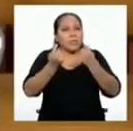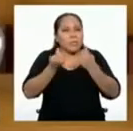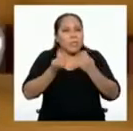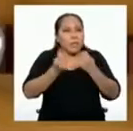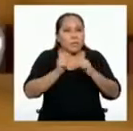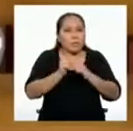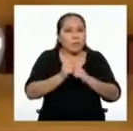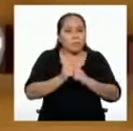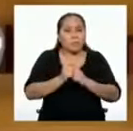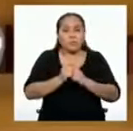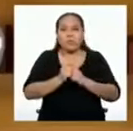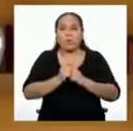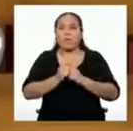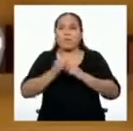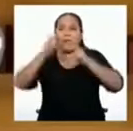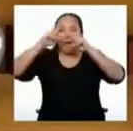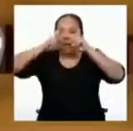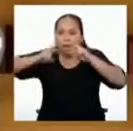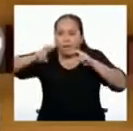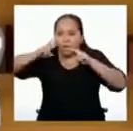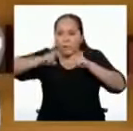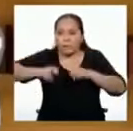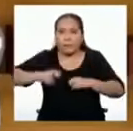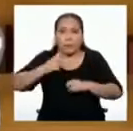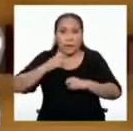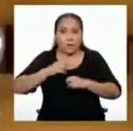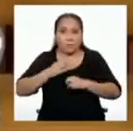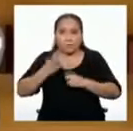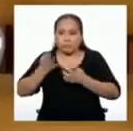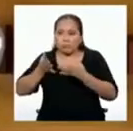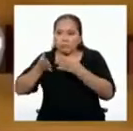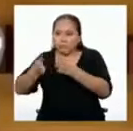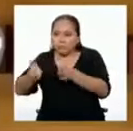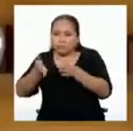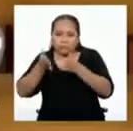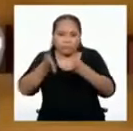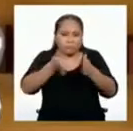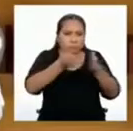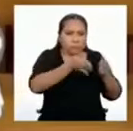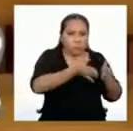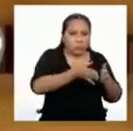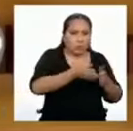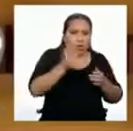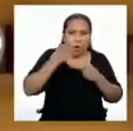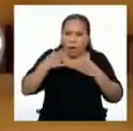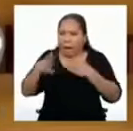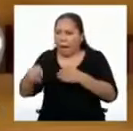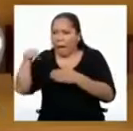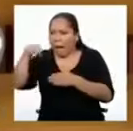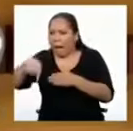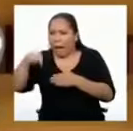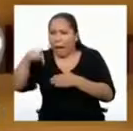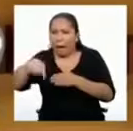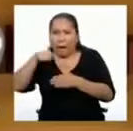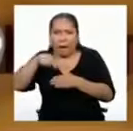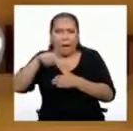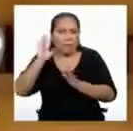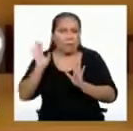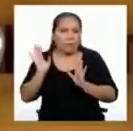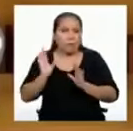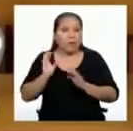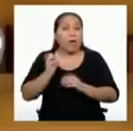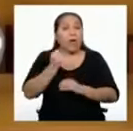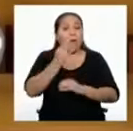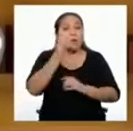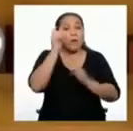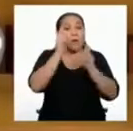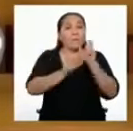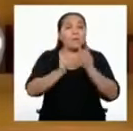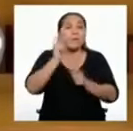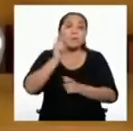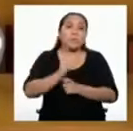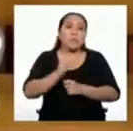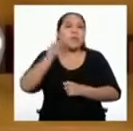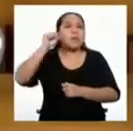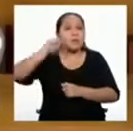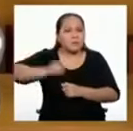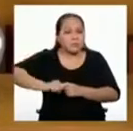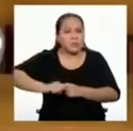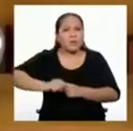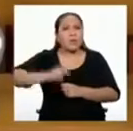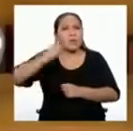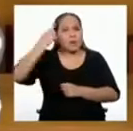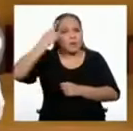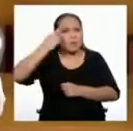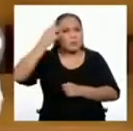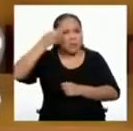sesgarnos con prejuicios hacia alguno de ellos. Porque hay los que tienen motivos reales para salir y los que no,